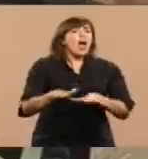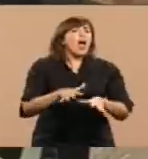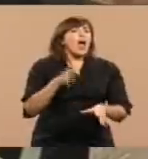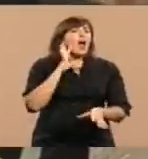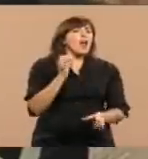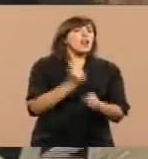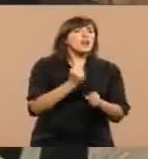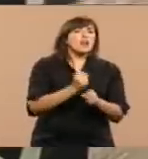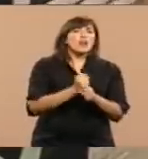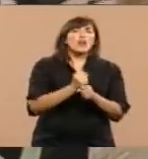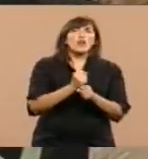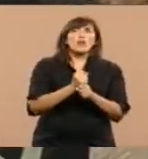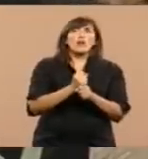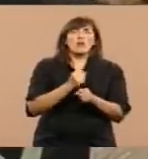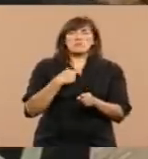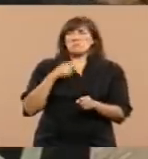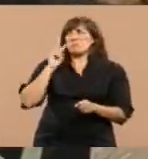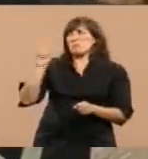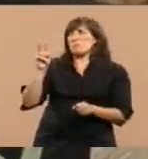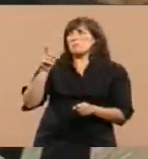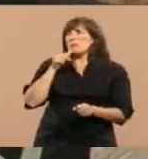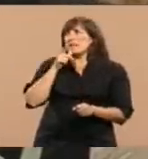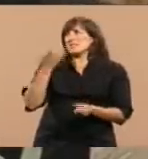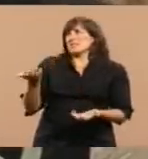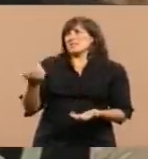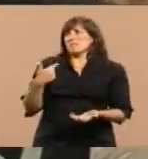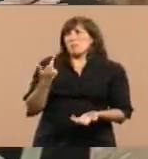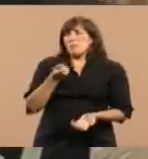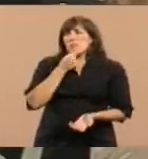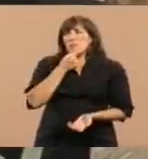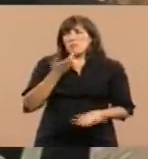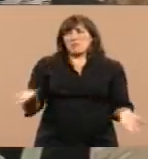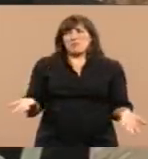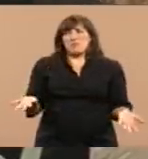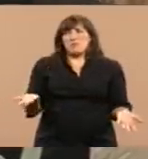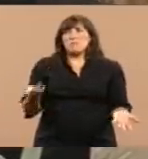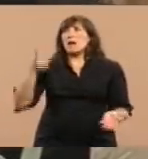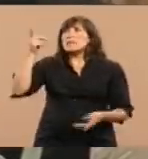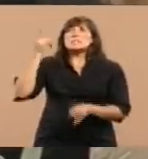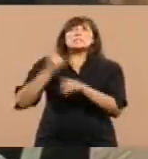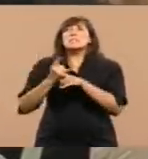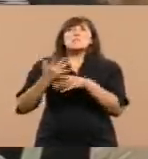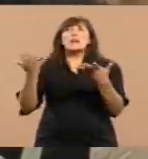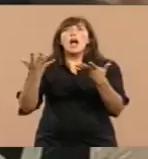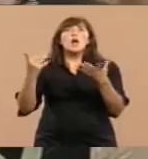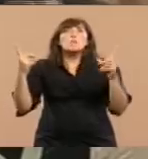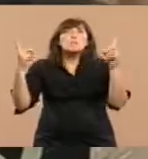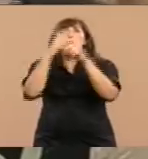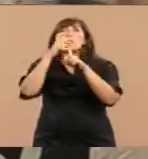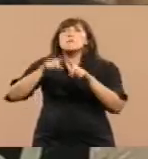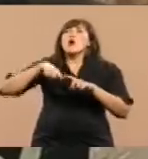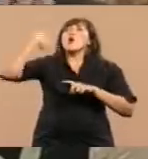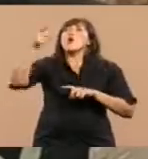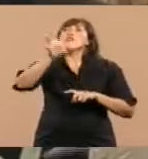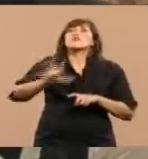una broma cuando uno los ve ante cada conflicto, ante cada problema que se suscita en